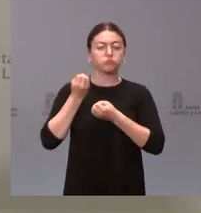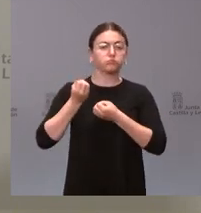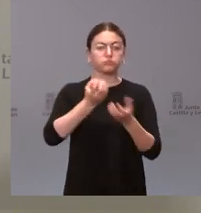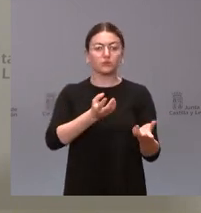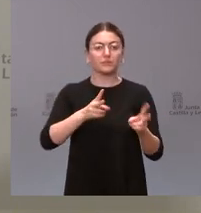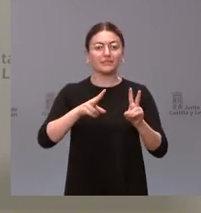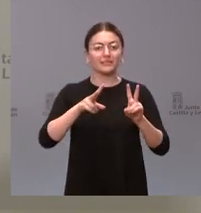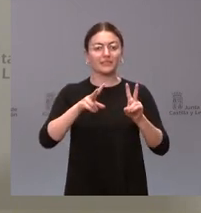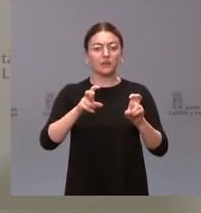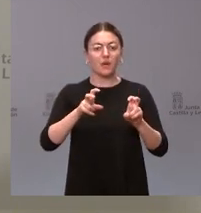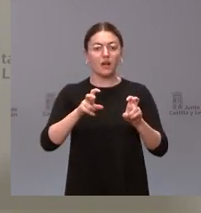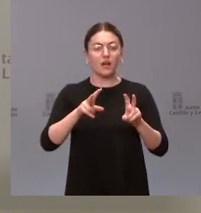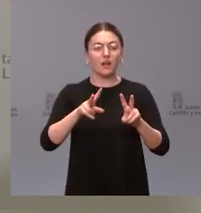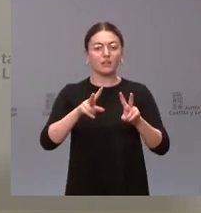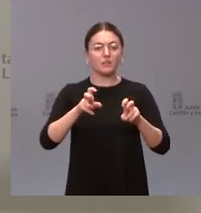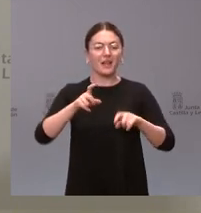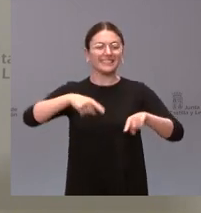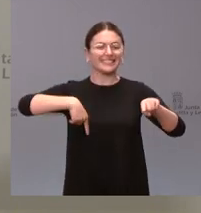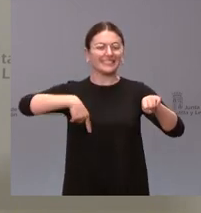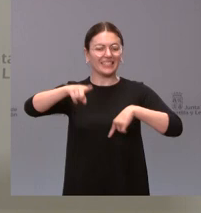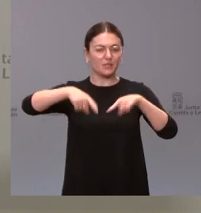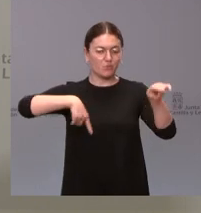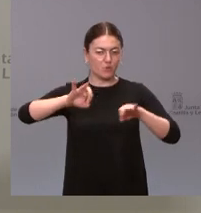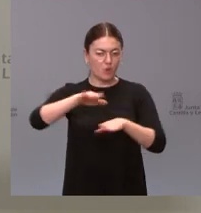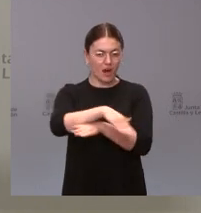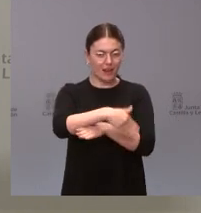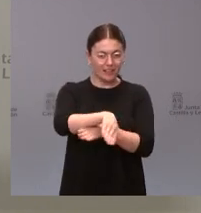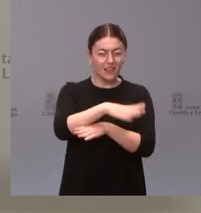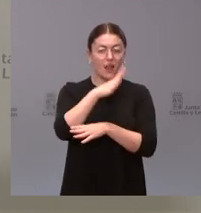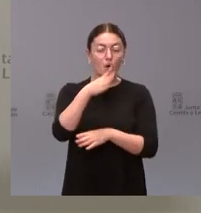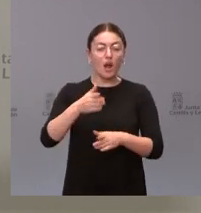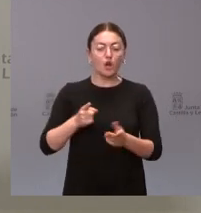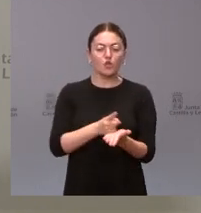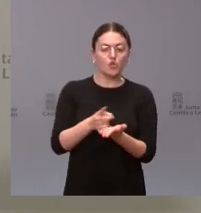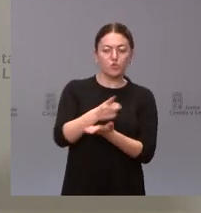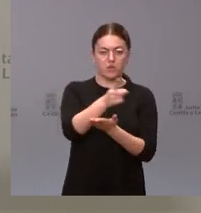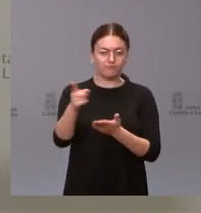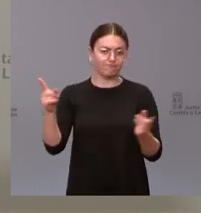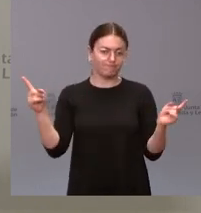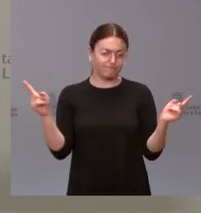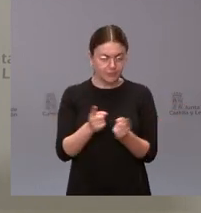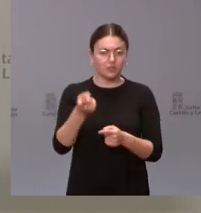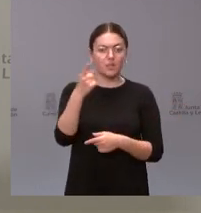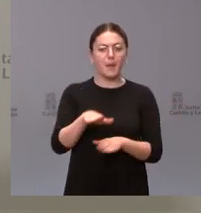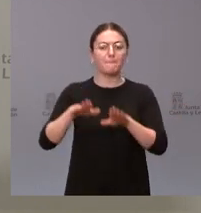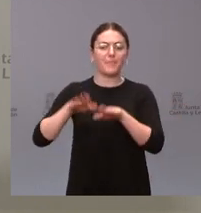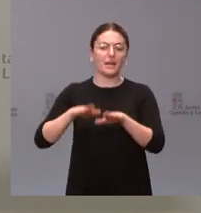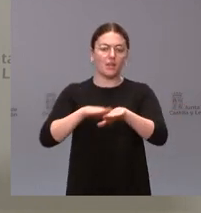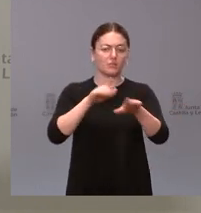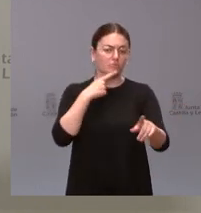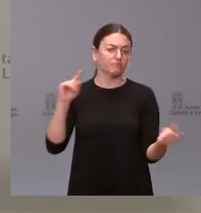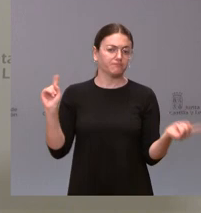de transporte regular por carretera se van a reducir las rutas significativamente y también el número de paradas en municipios